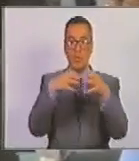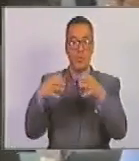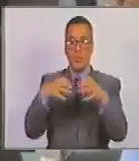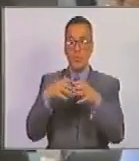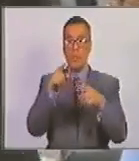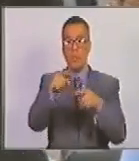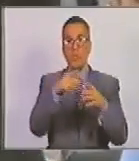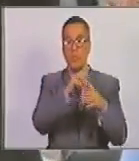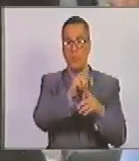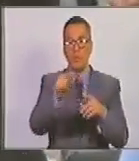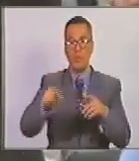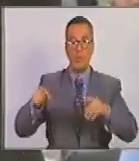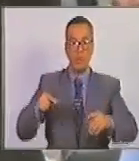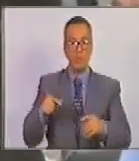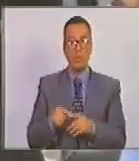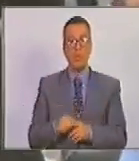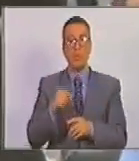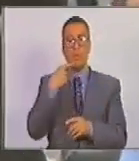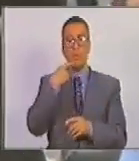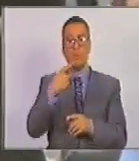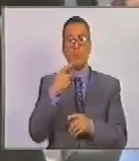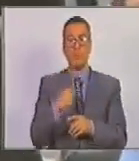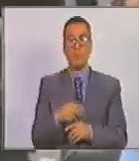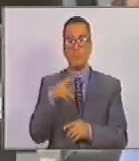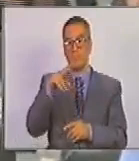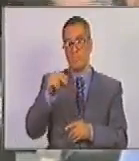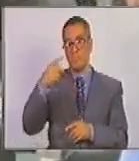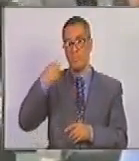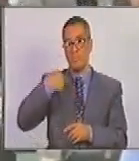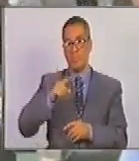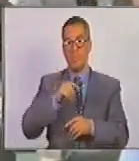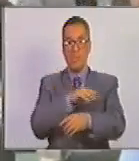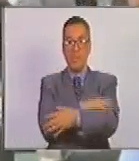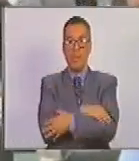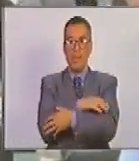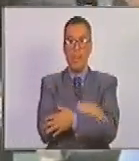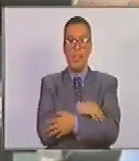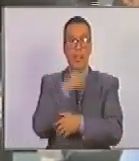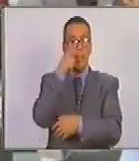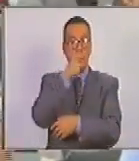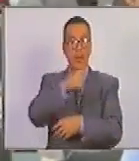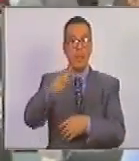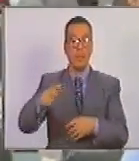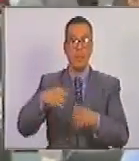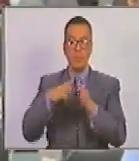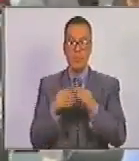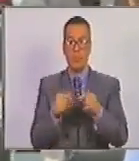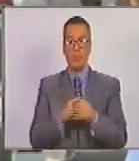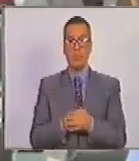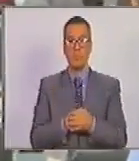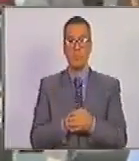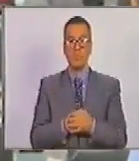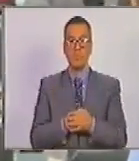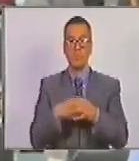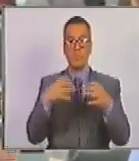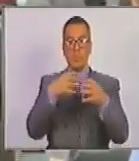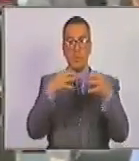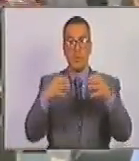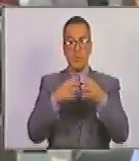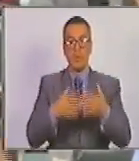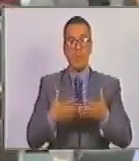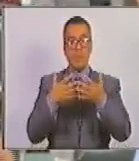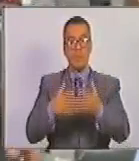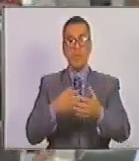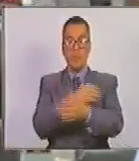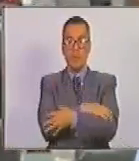santos y de esas santas, no allá arriba, no cuando están brillantes, sino que lo abracemos en el pueblo, abracémoslo por la lucha de los dignos,